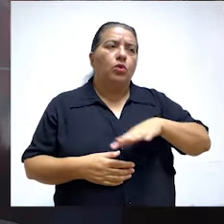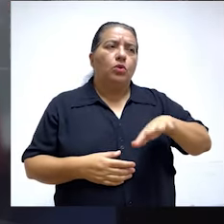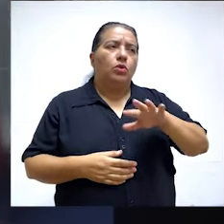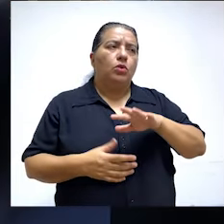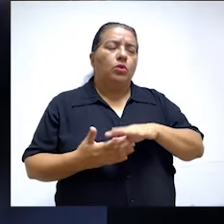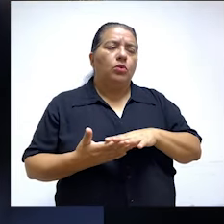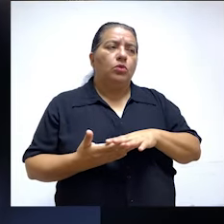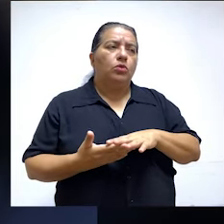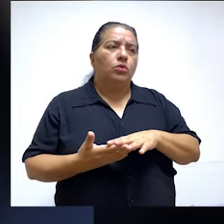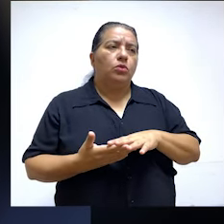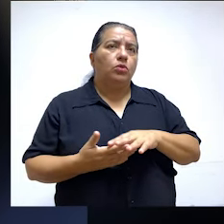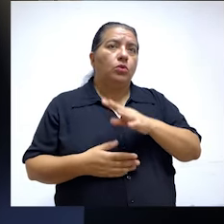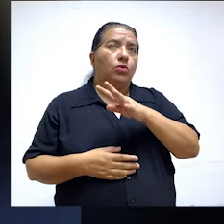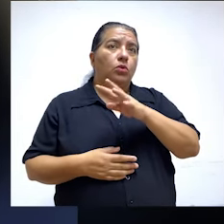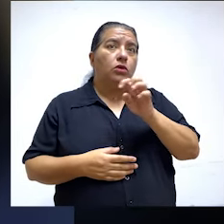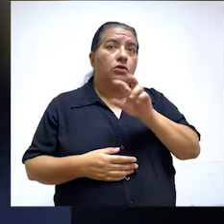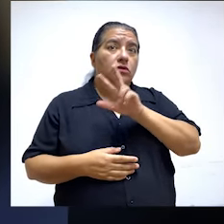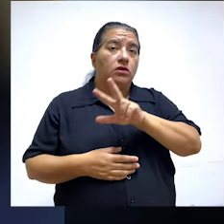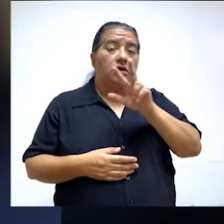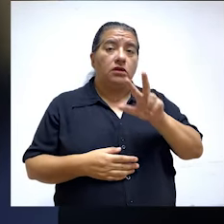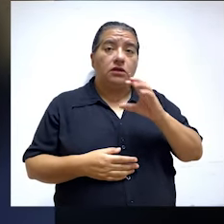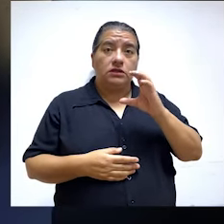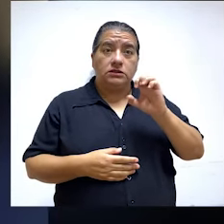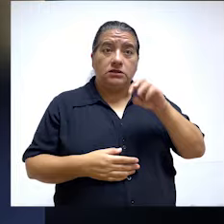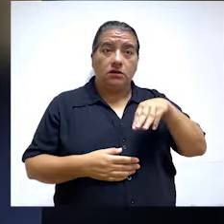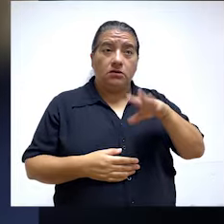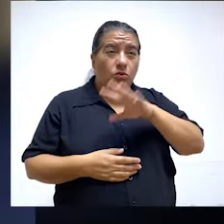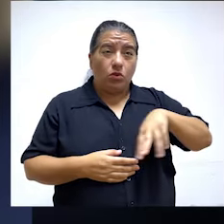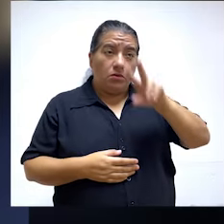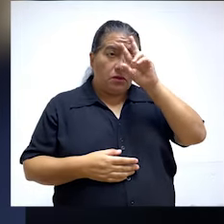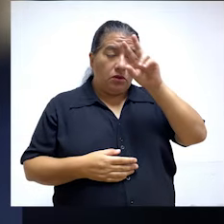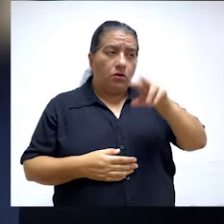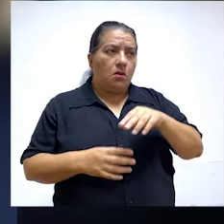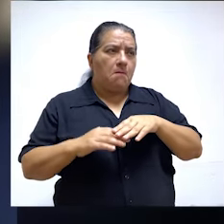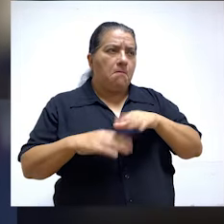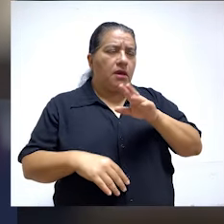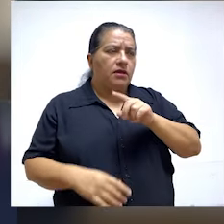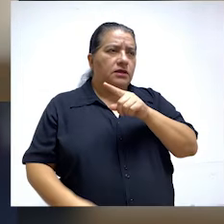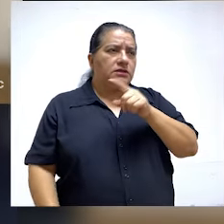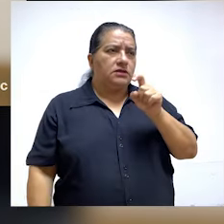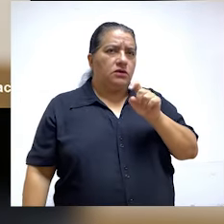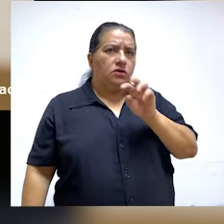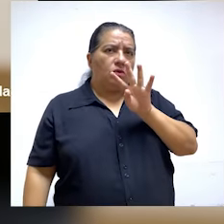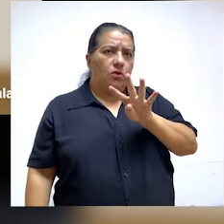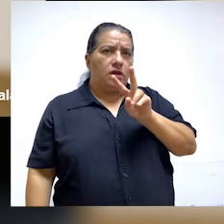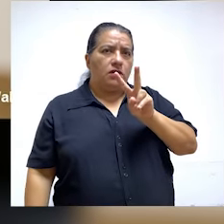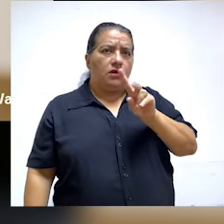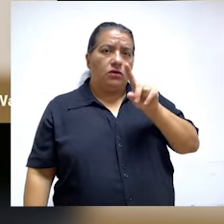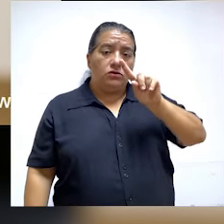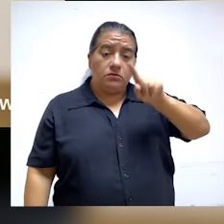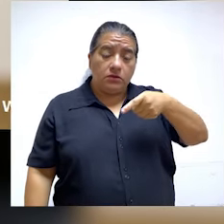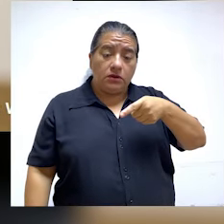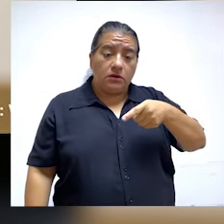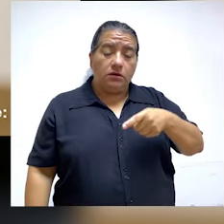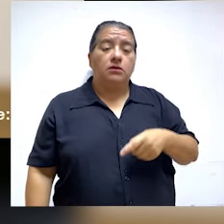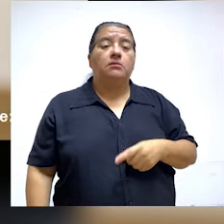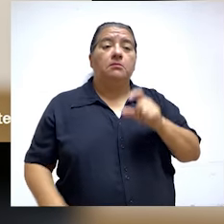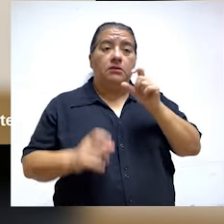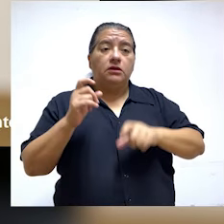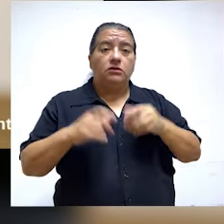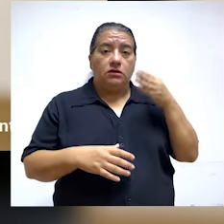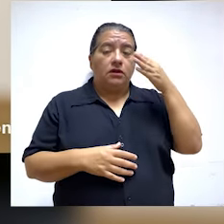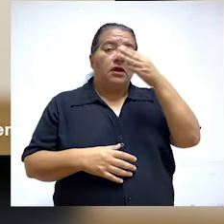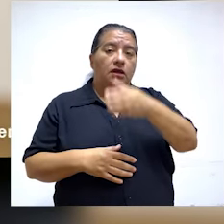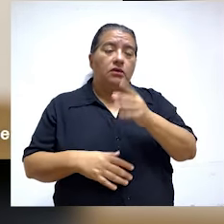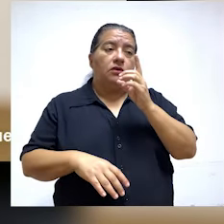a nivel de los 433 CEM que hay, son más de 142 mil casos que se han